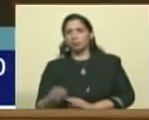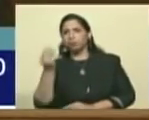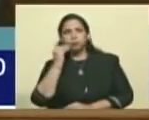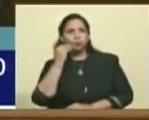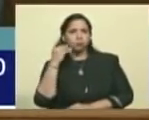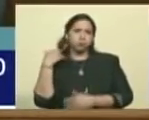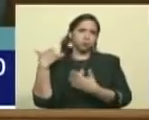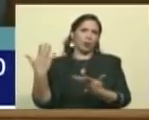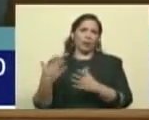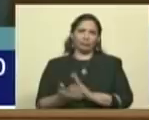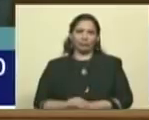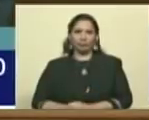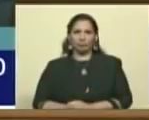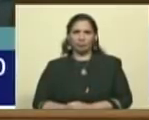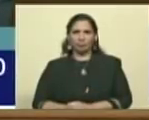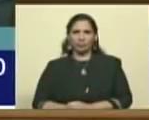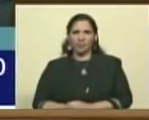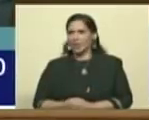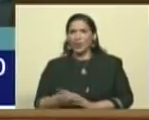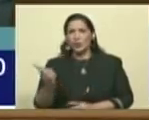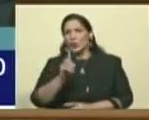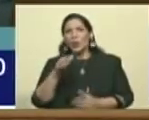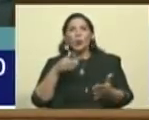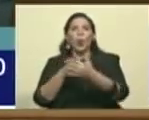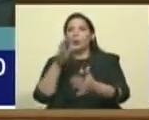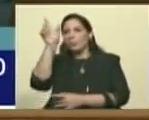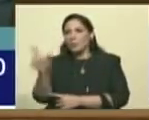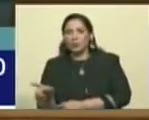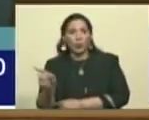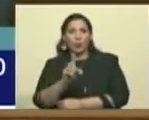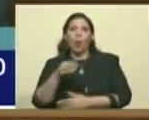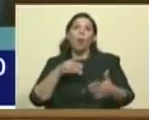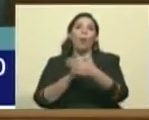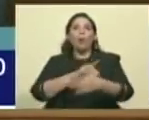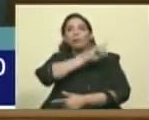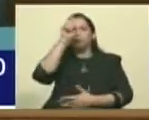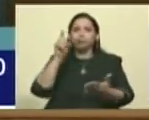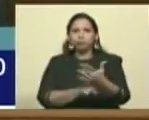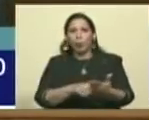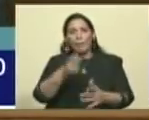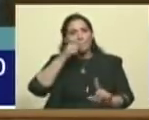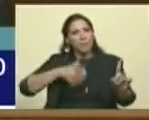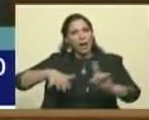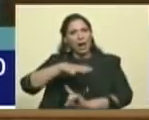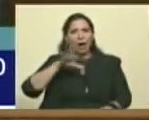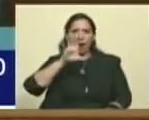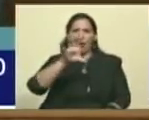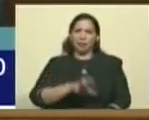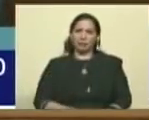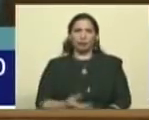No es contra tal o cual, es contra el país. Es contra nuestra patria.